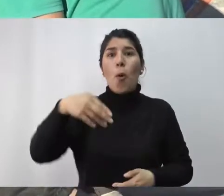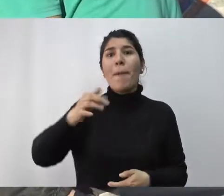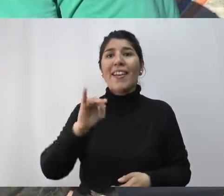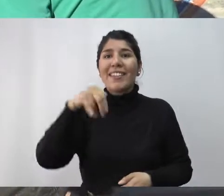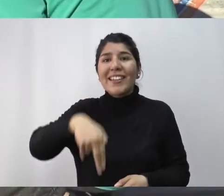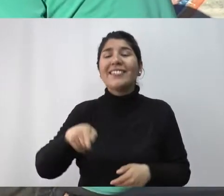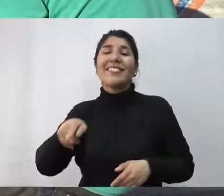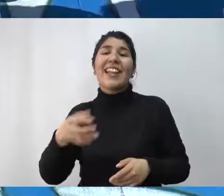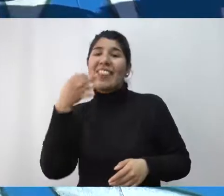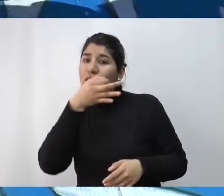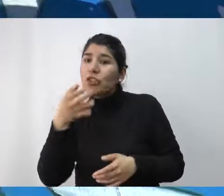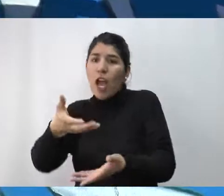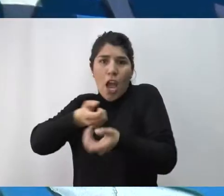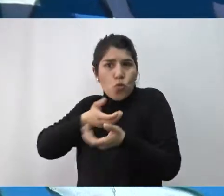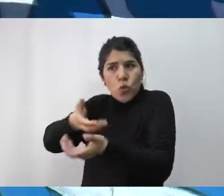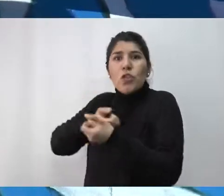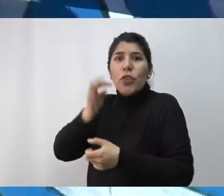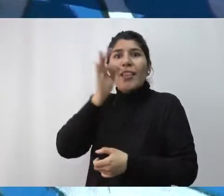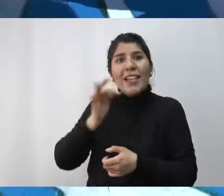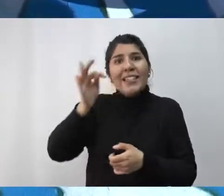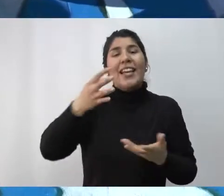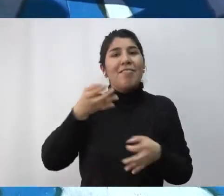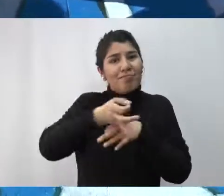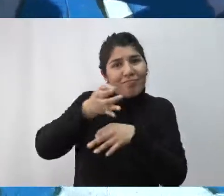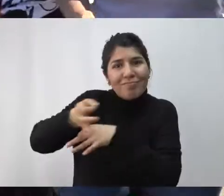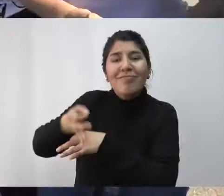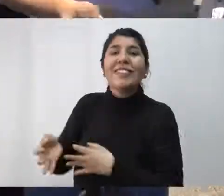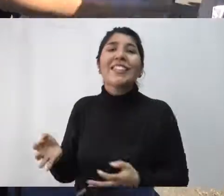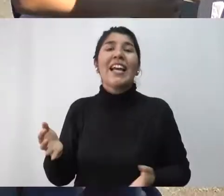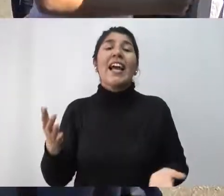de Género, a Martín da Silva de Adicciones, que vinieron a apoyarnos a los talleres,